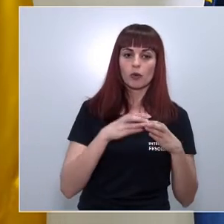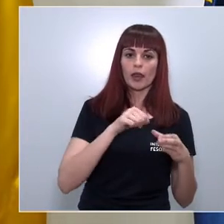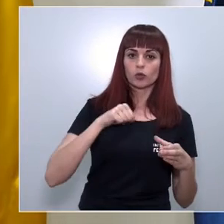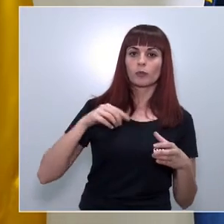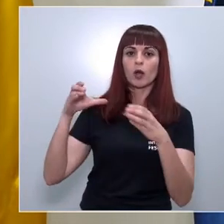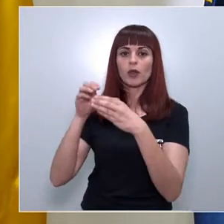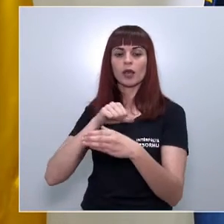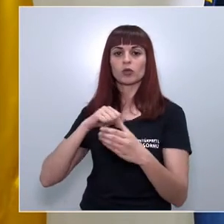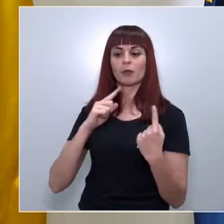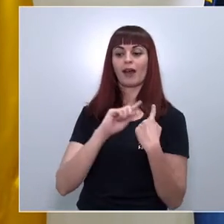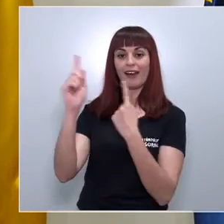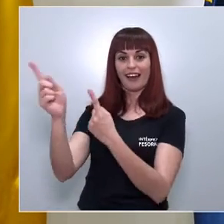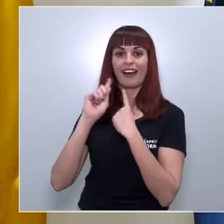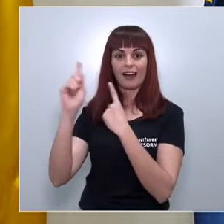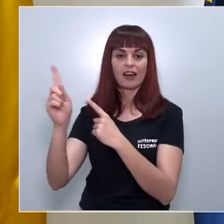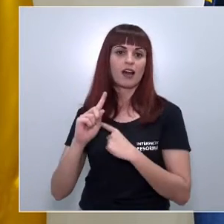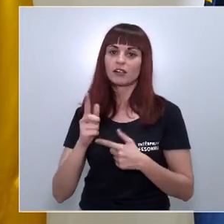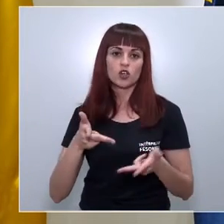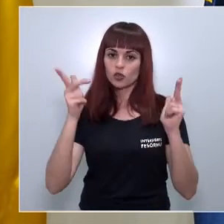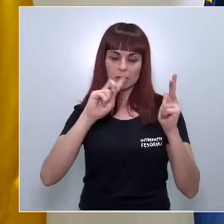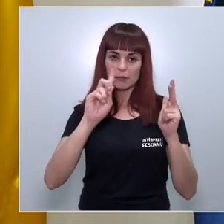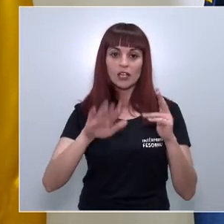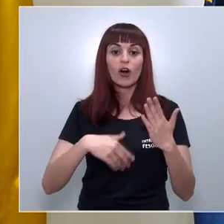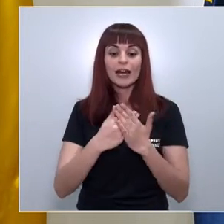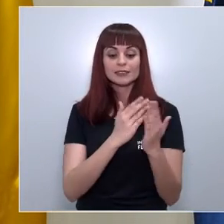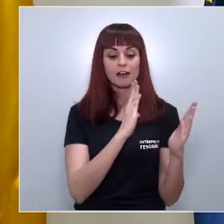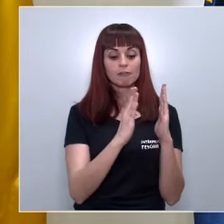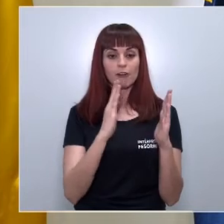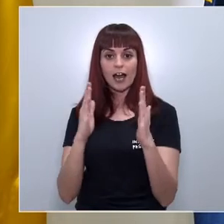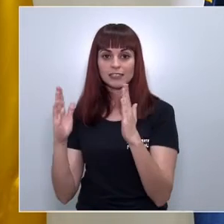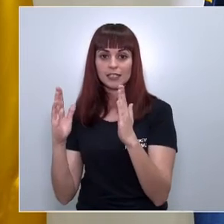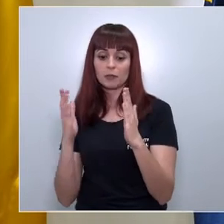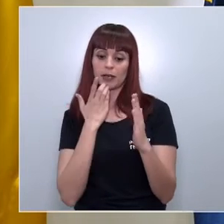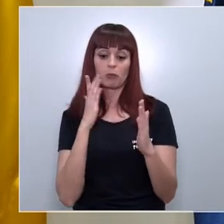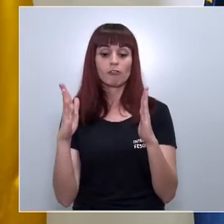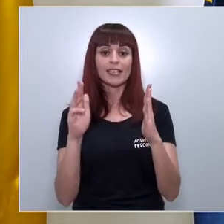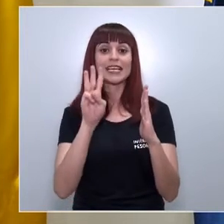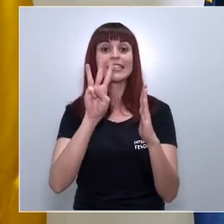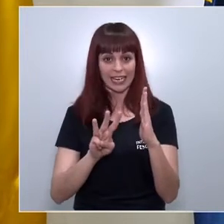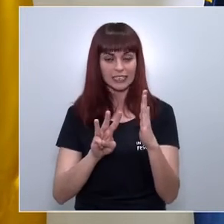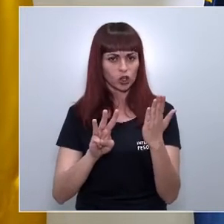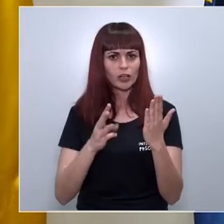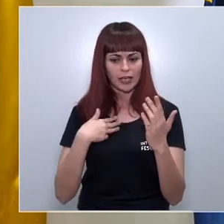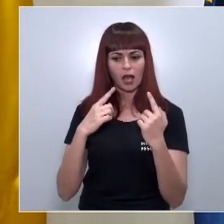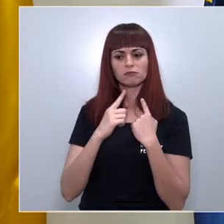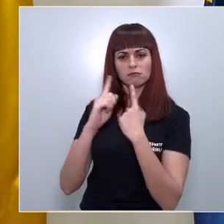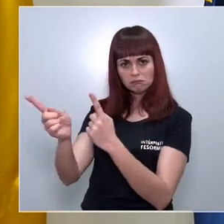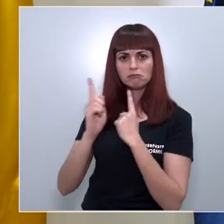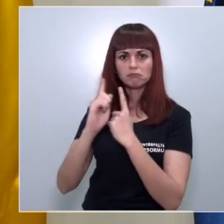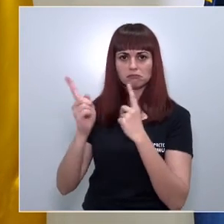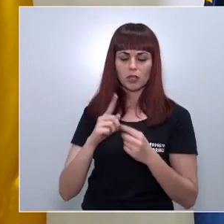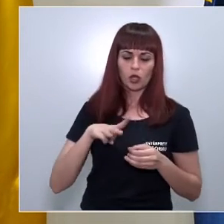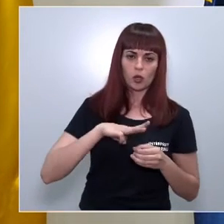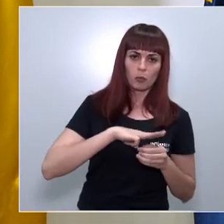en España fundamentalmente no está permitido hasta que finalice toda la fase de desescalada o sea cuando finalice la fase 3 entonces ya se podrá trasladar una persona de provincia a